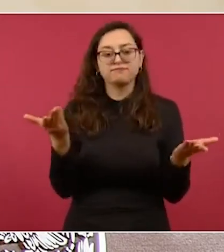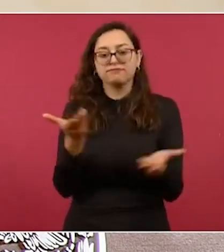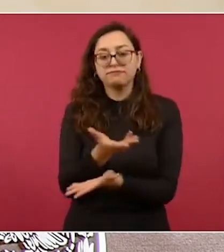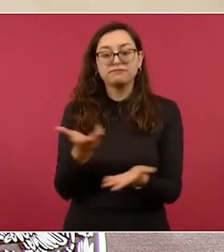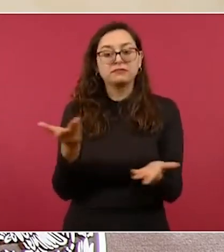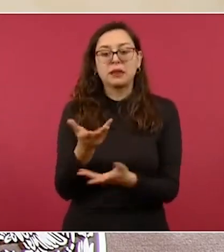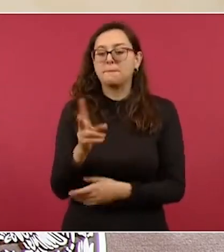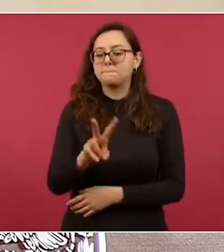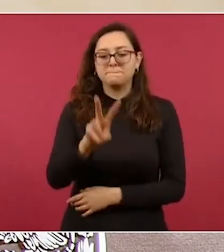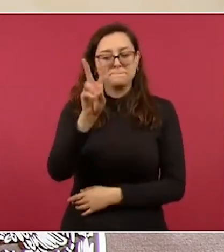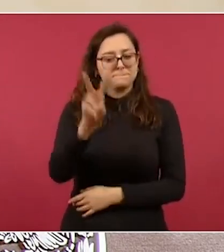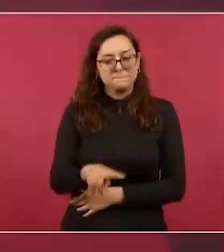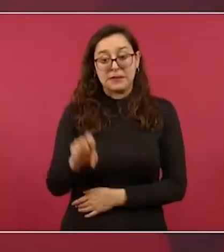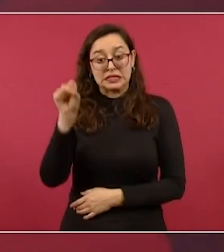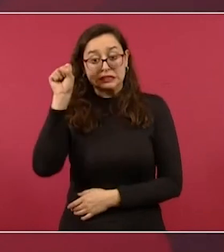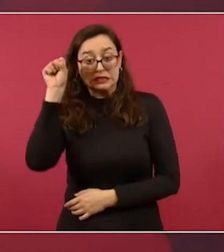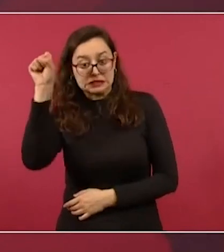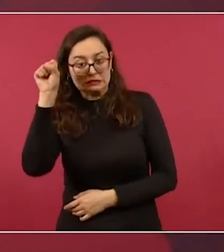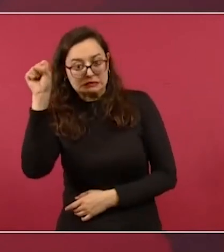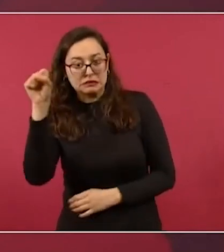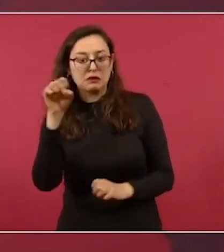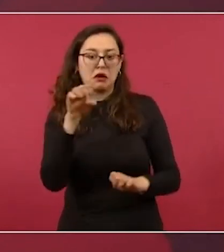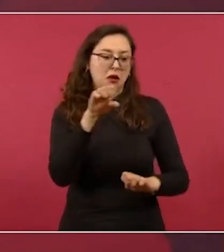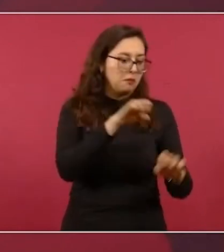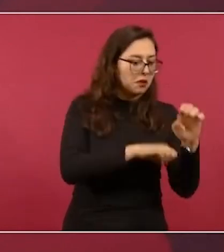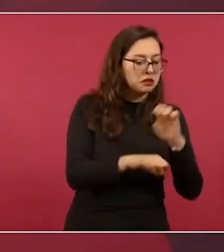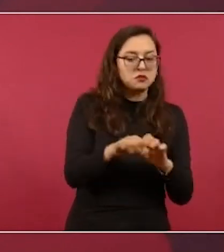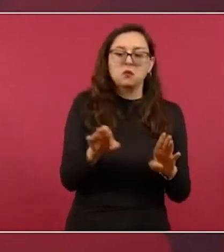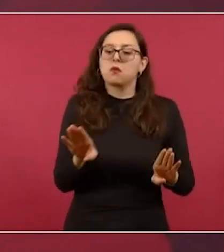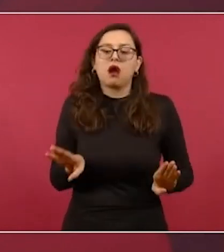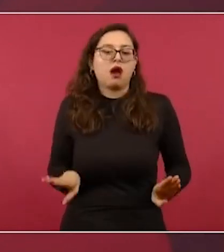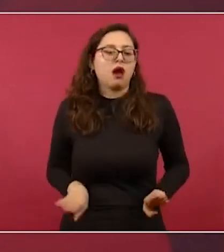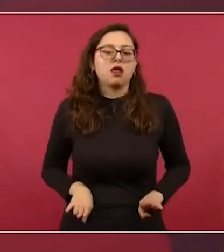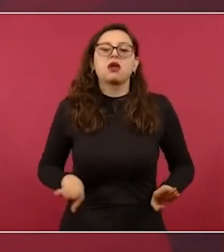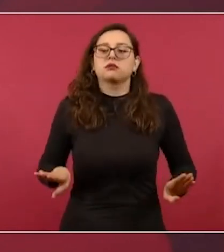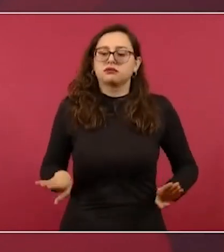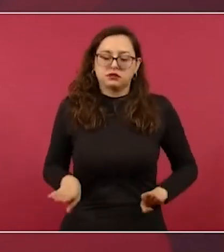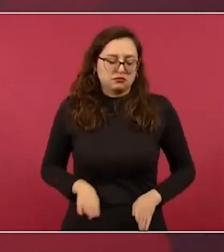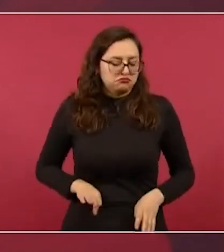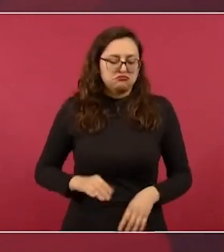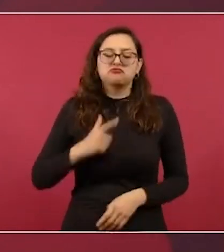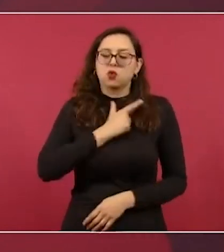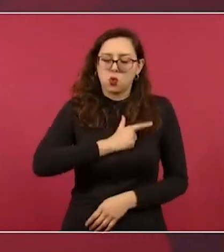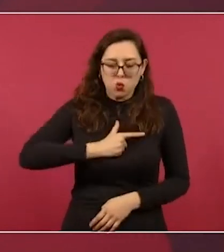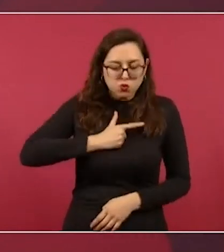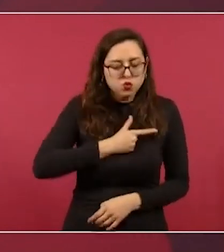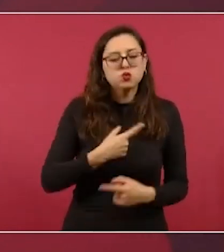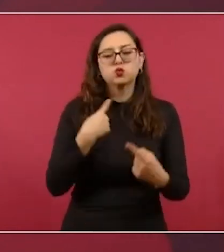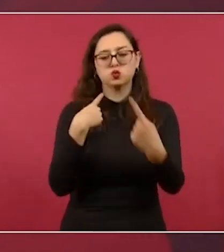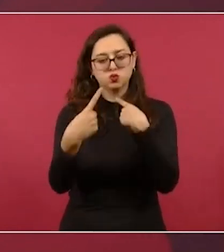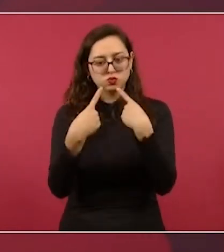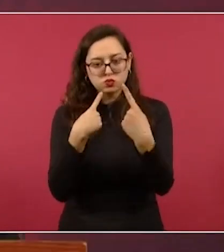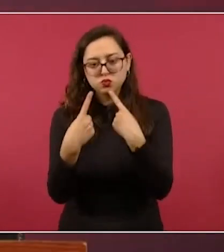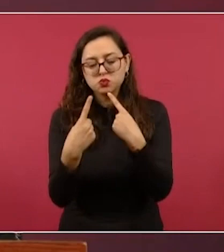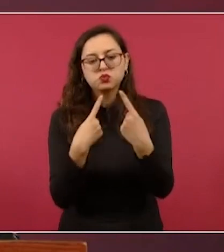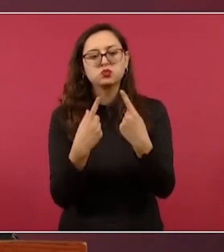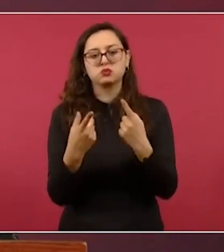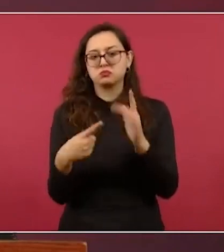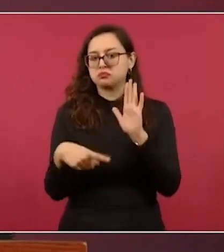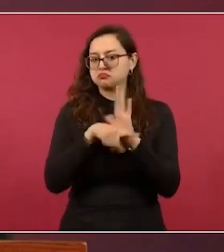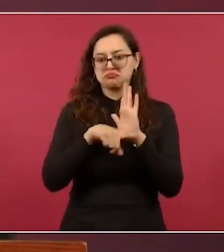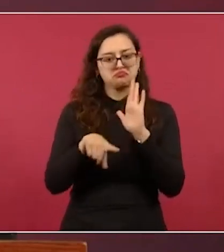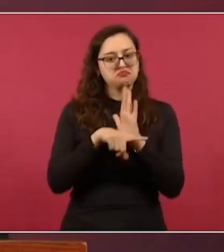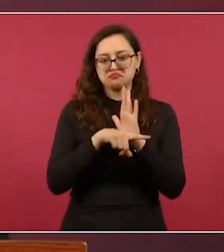con un ánimo de encontrar espacios de encuentro. Y por supuesto que en el